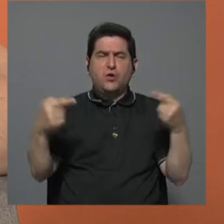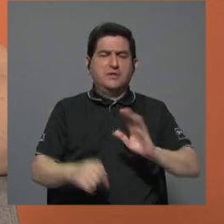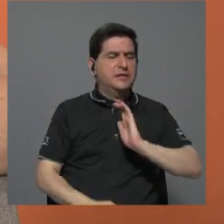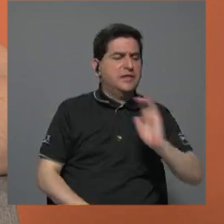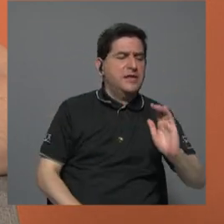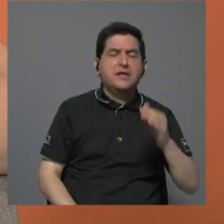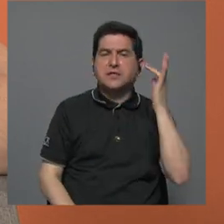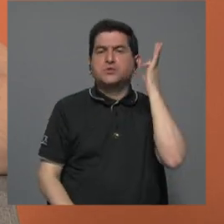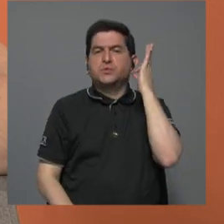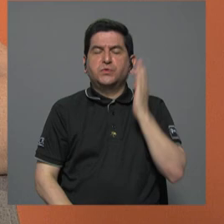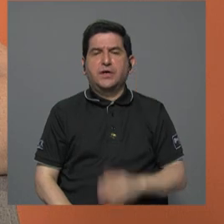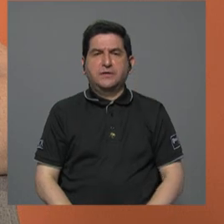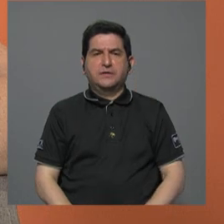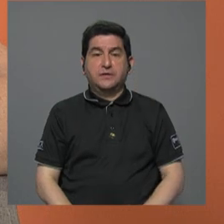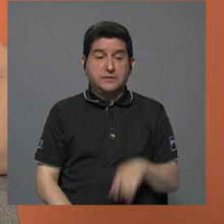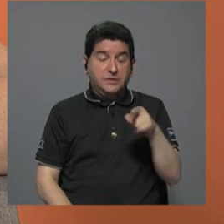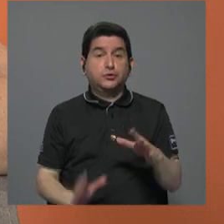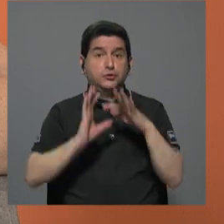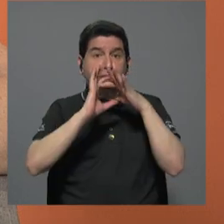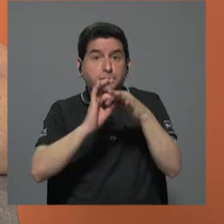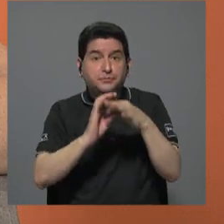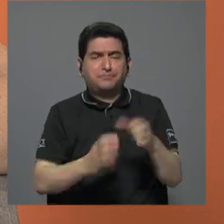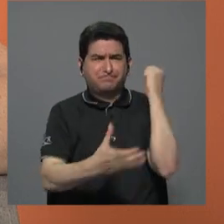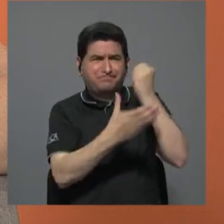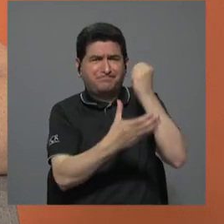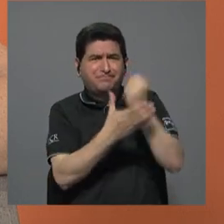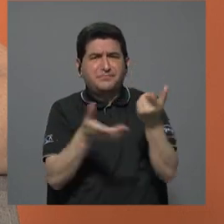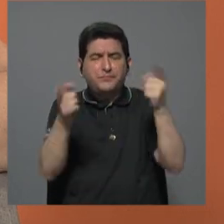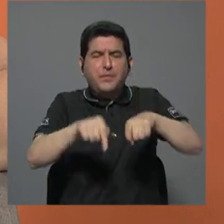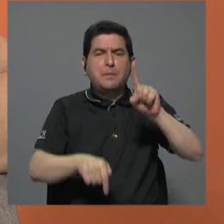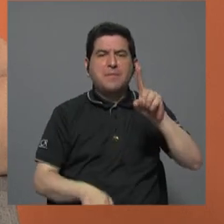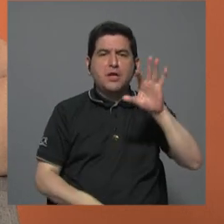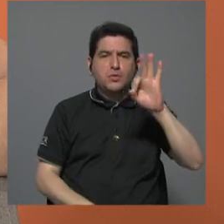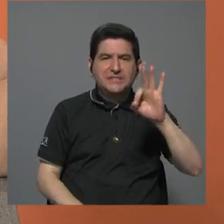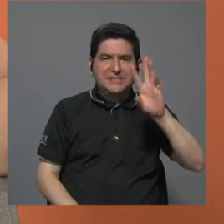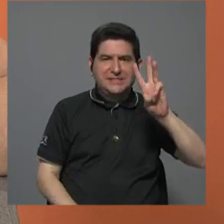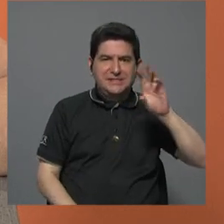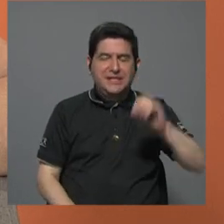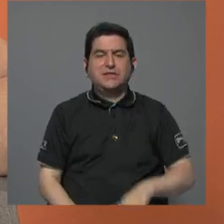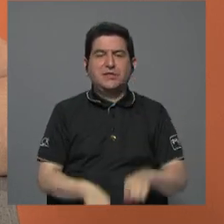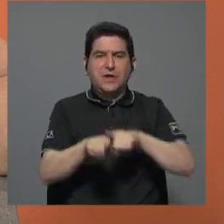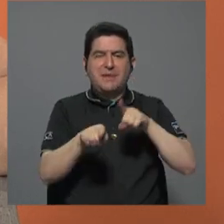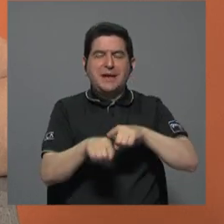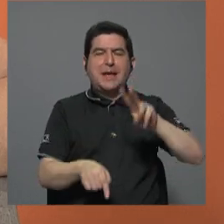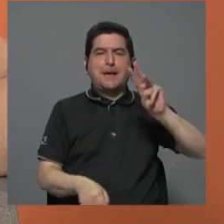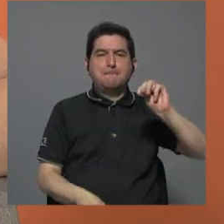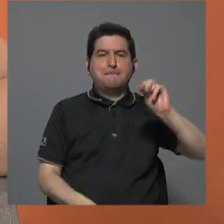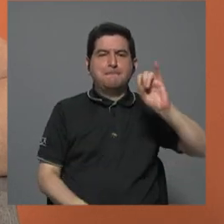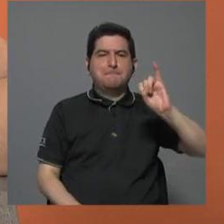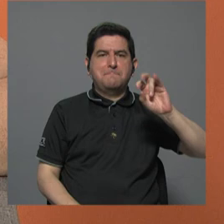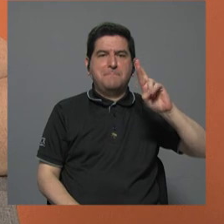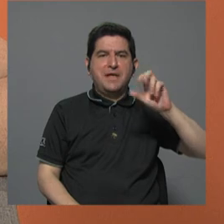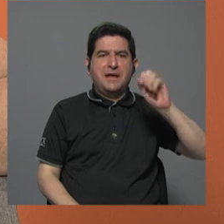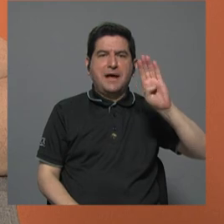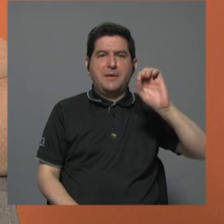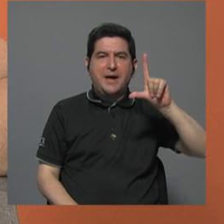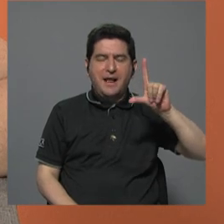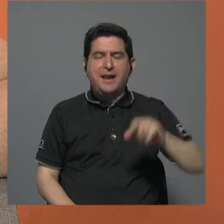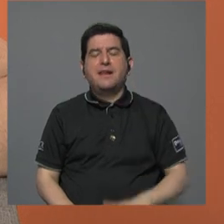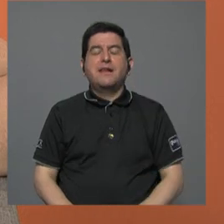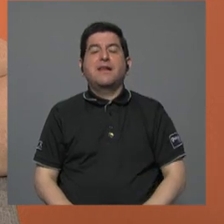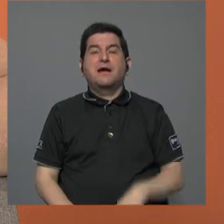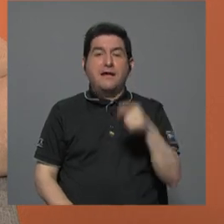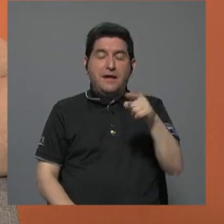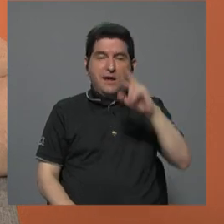niñas y las mujeres y esto hace referencia al asesinato que se da en 1960 de las hermanas Mirabal en República Dominicana por las